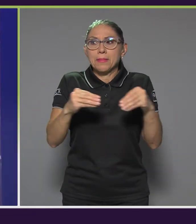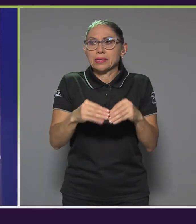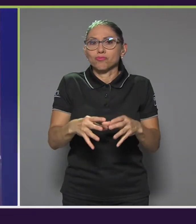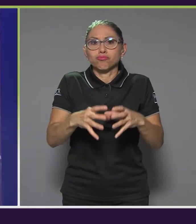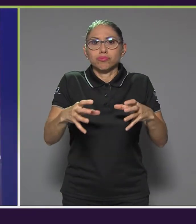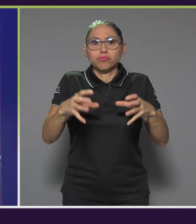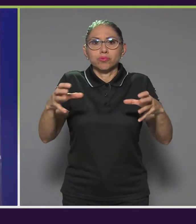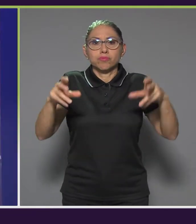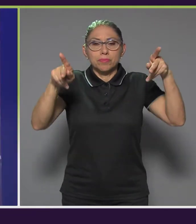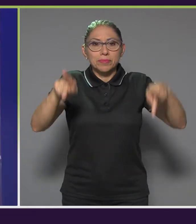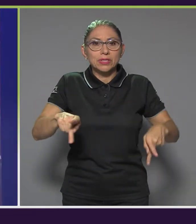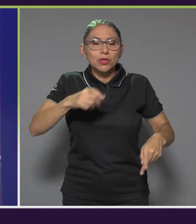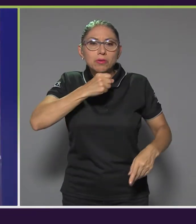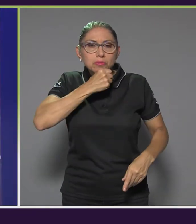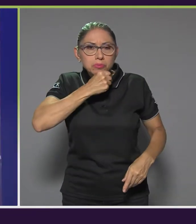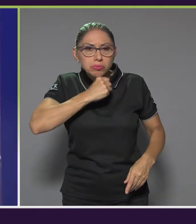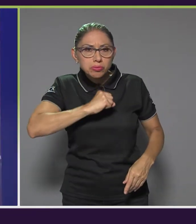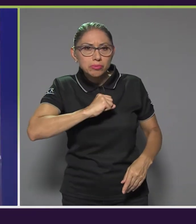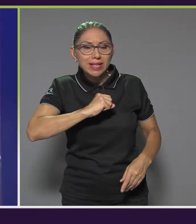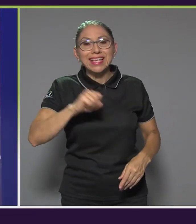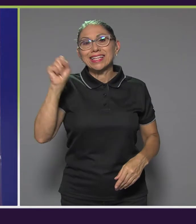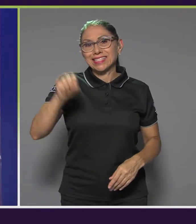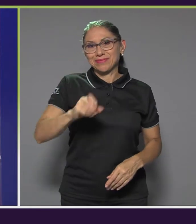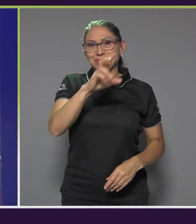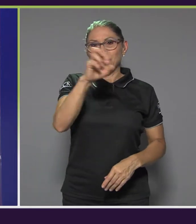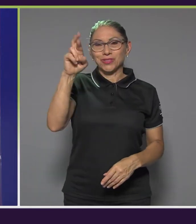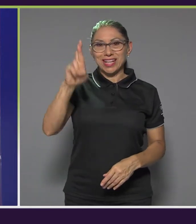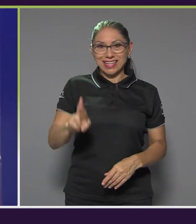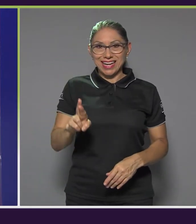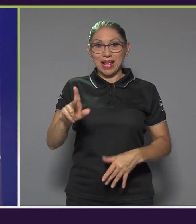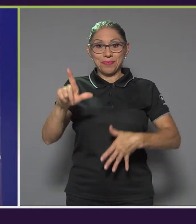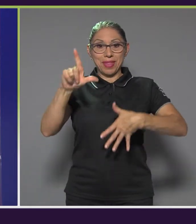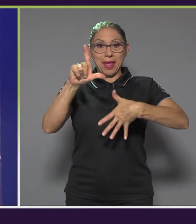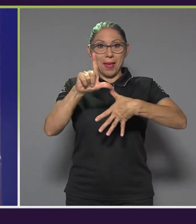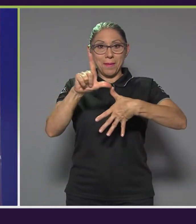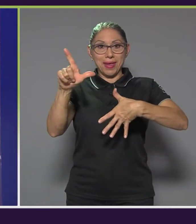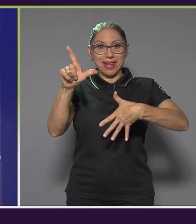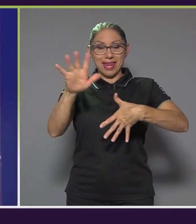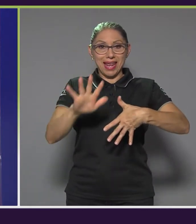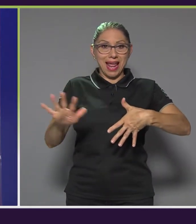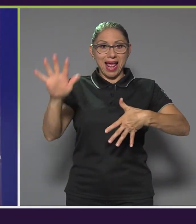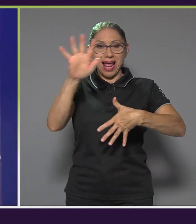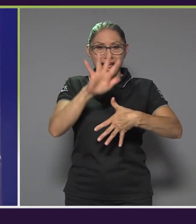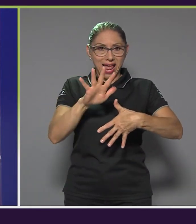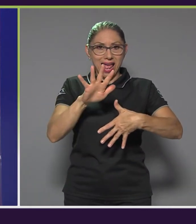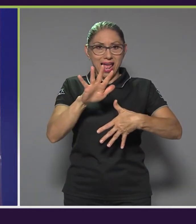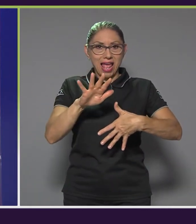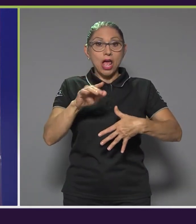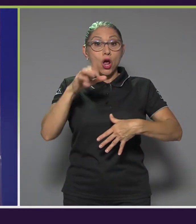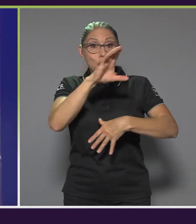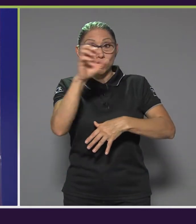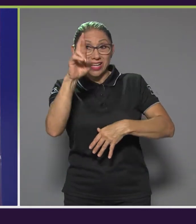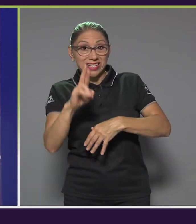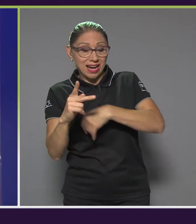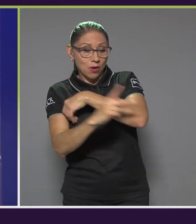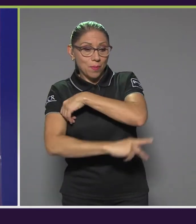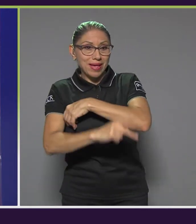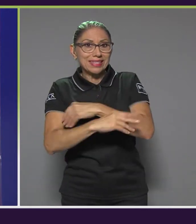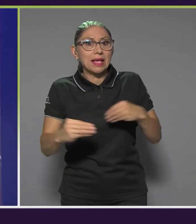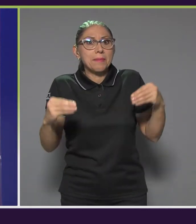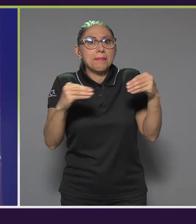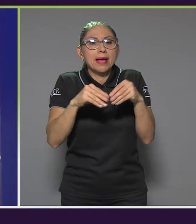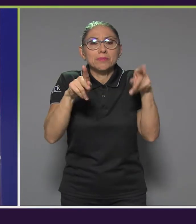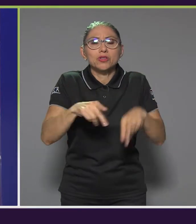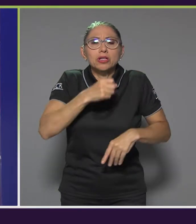Costa Rica es uno de los países de América Latina y el Caribe que más rápidamente están envejeciendo. Las proyecciones dicen que la